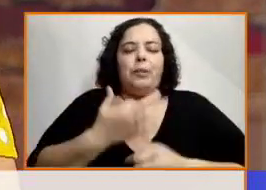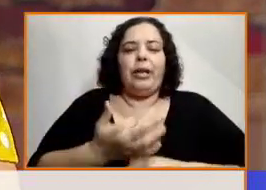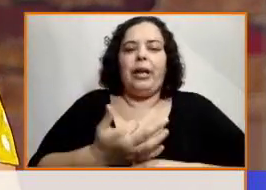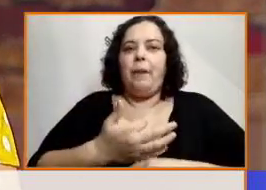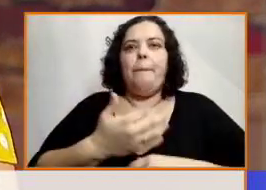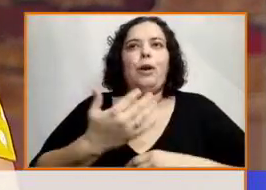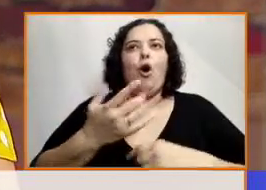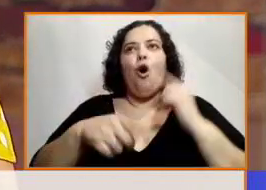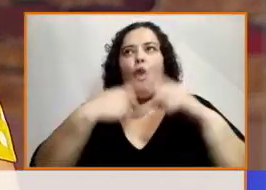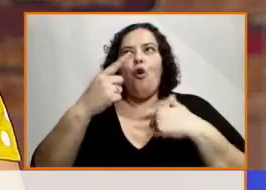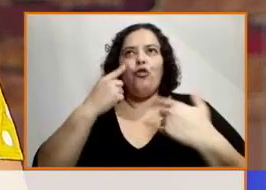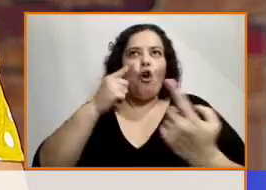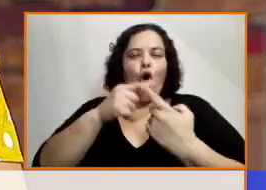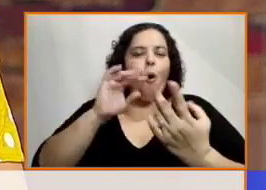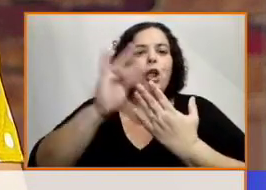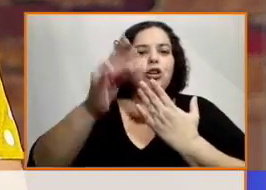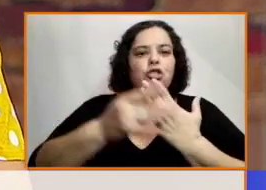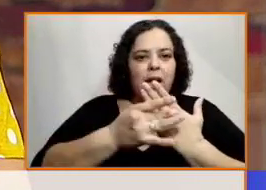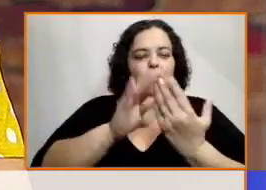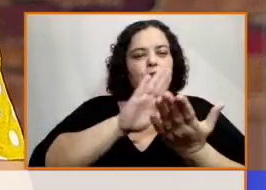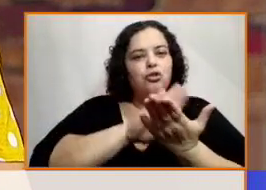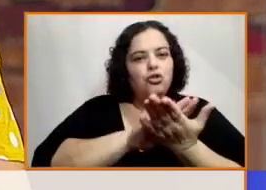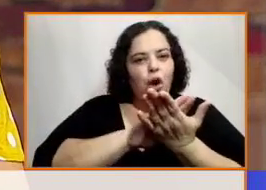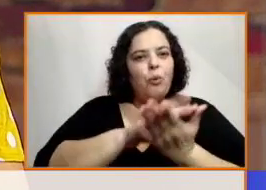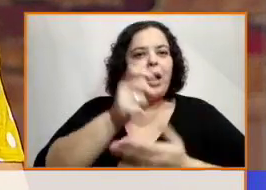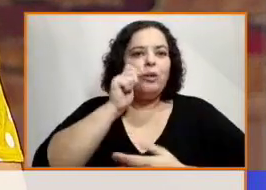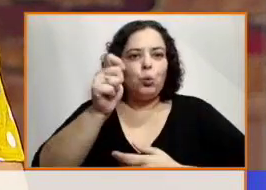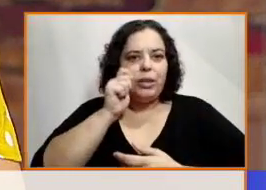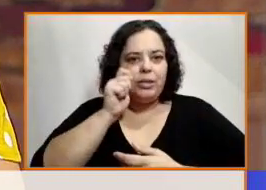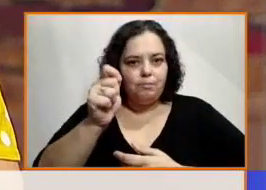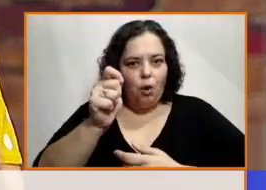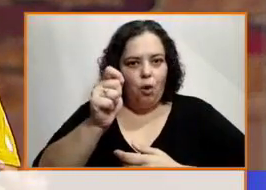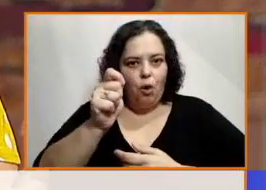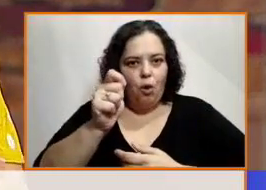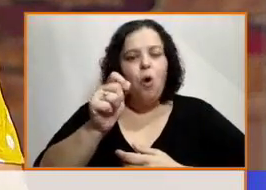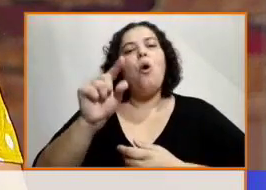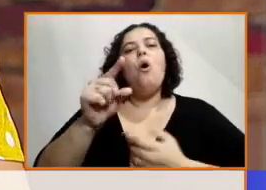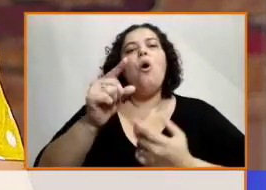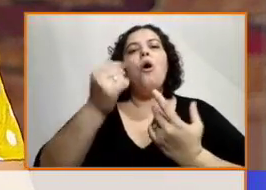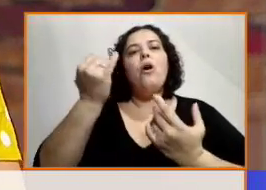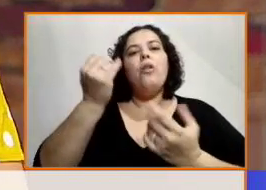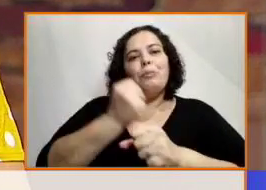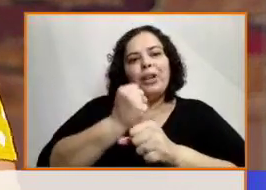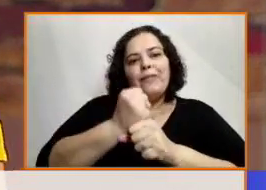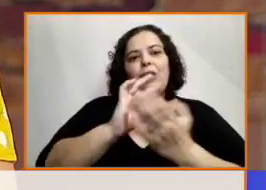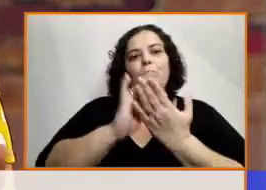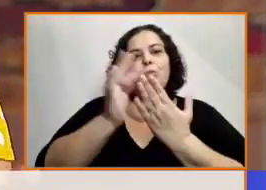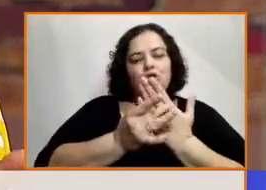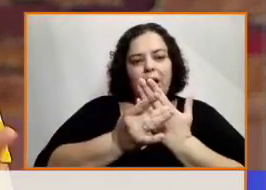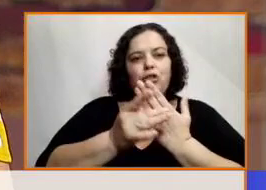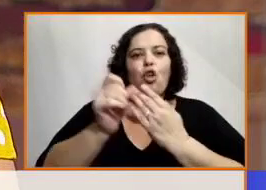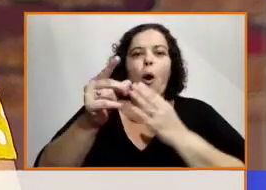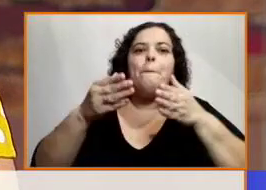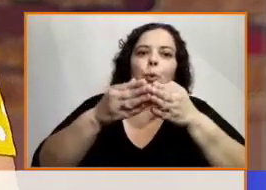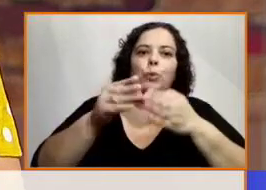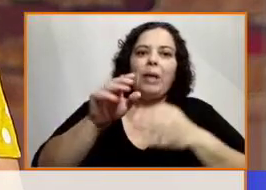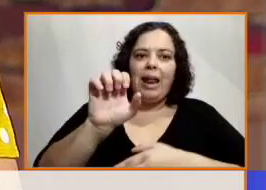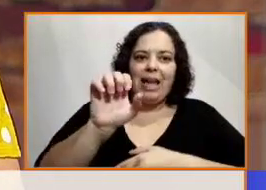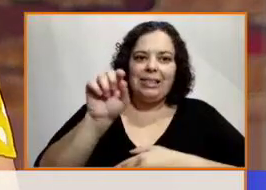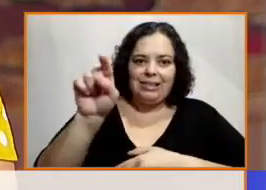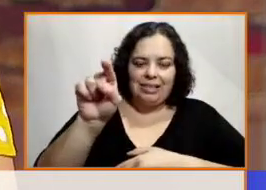Estamos trabajando con un proyecto en Punta del Este para hacer más accesible la península, que es un proyecto que surge desde